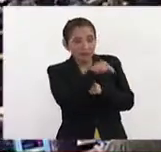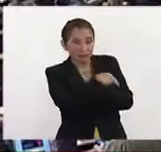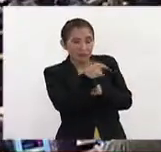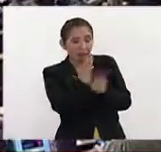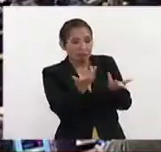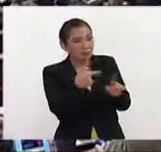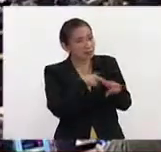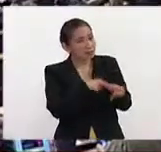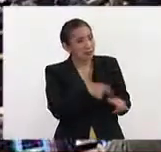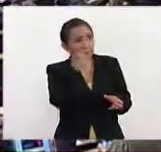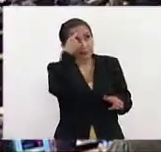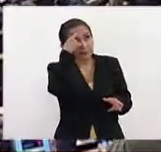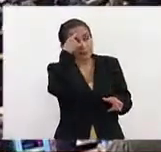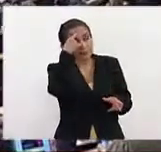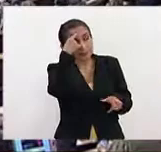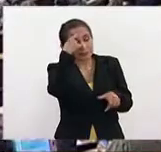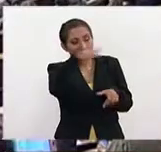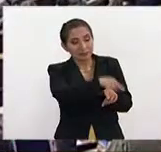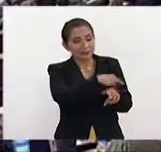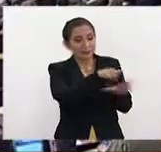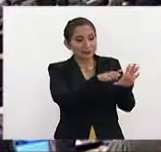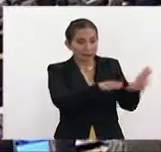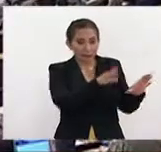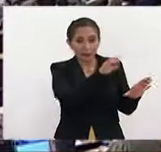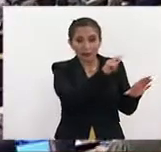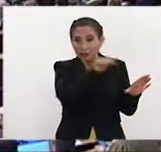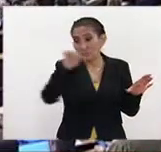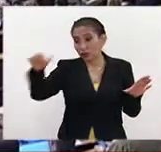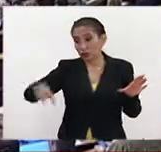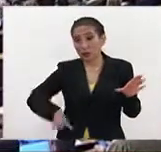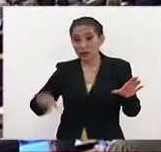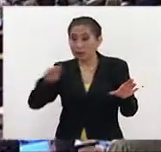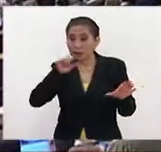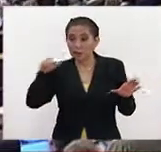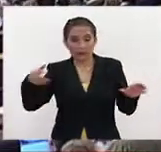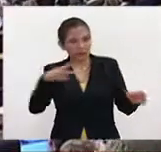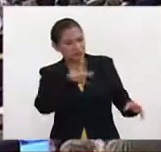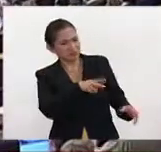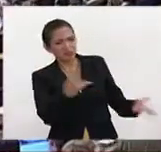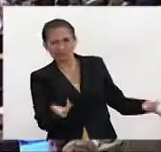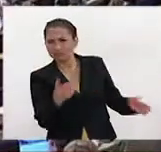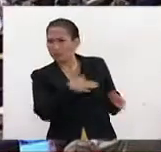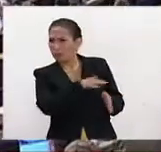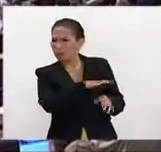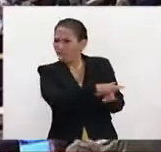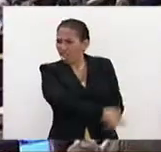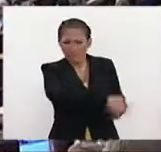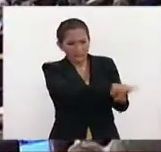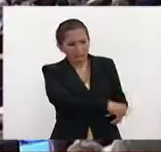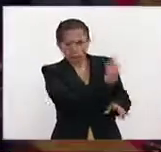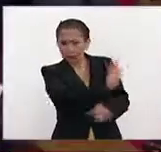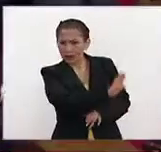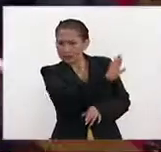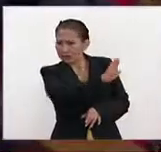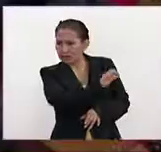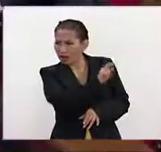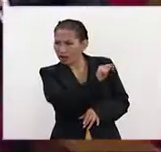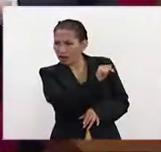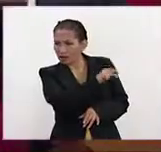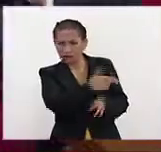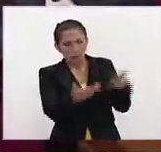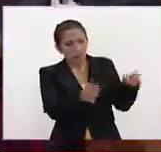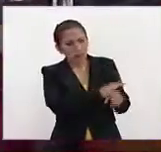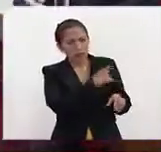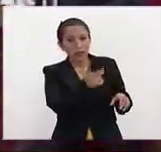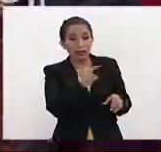permanecer en la sociedad, tanto por un lado como por el otro. Se trata de un momento de fractura social difícilmente